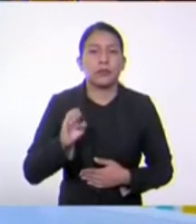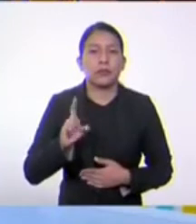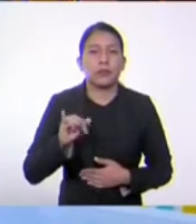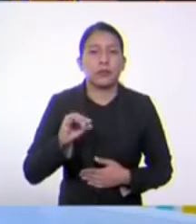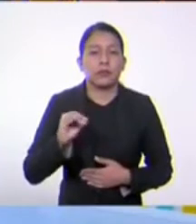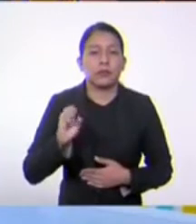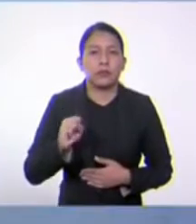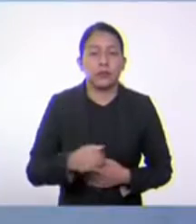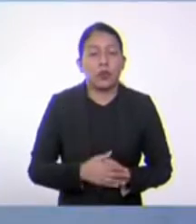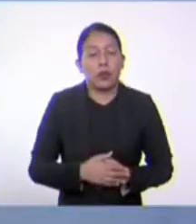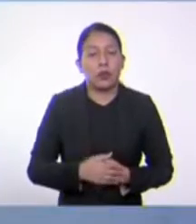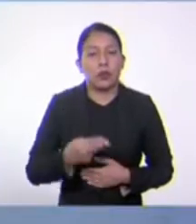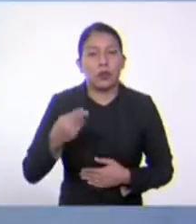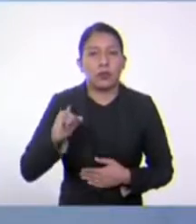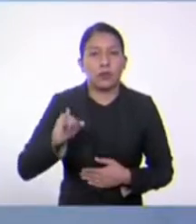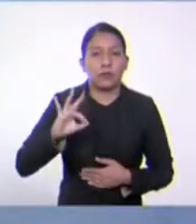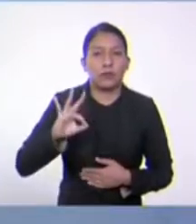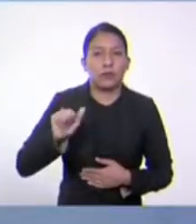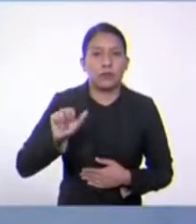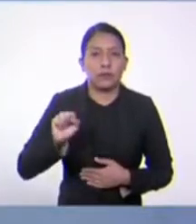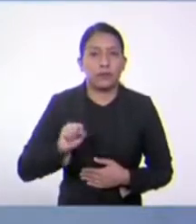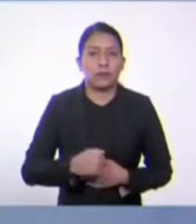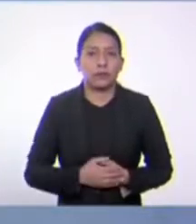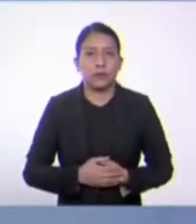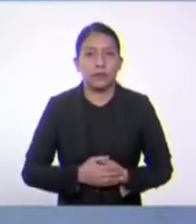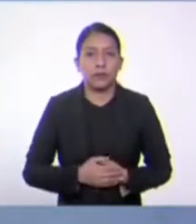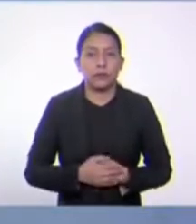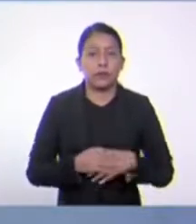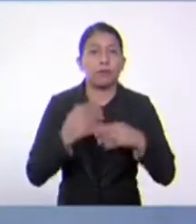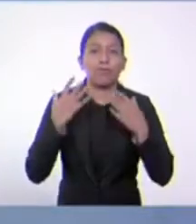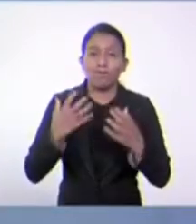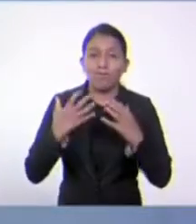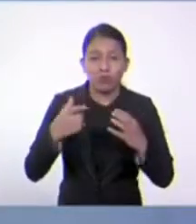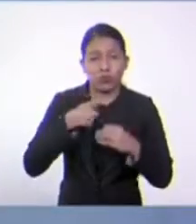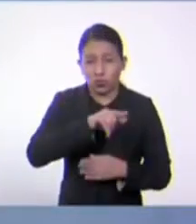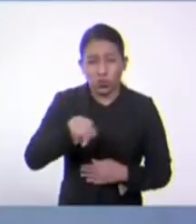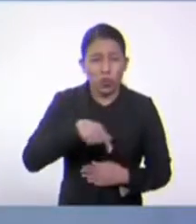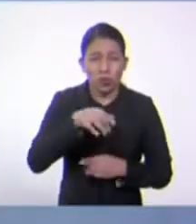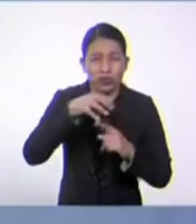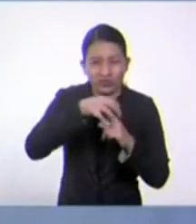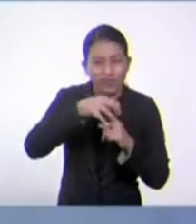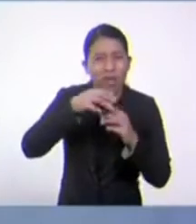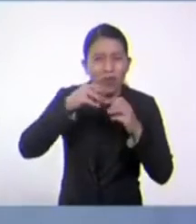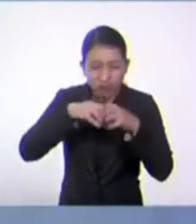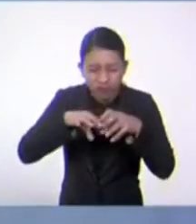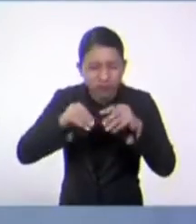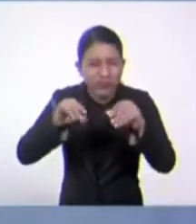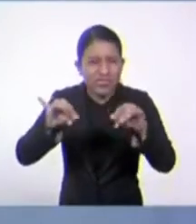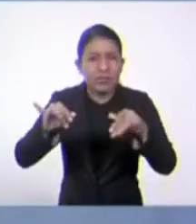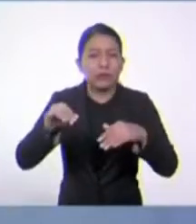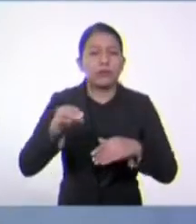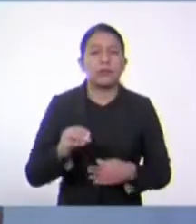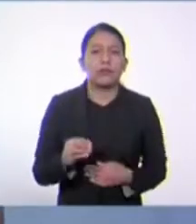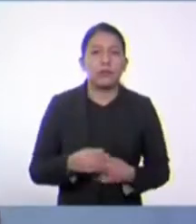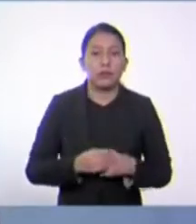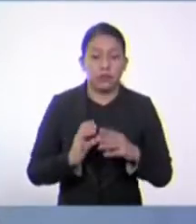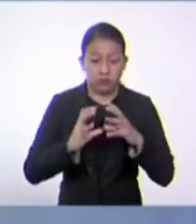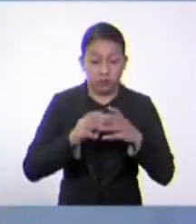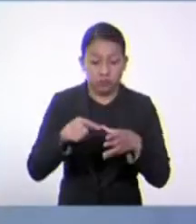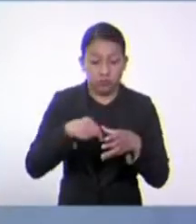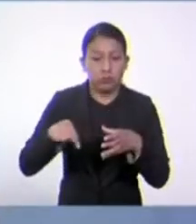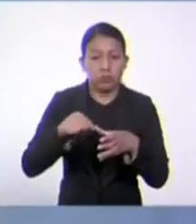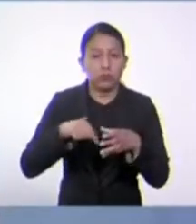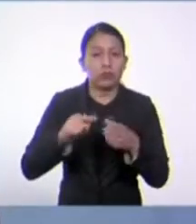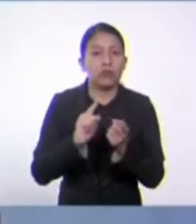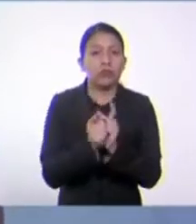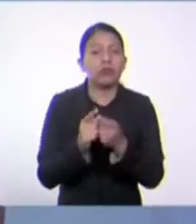los filamentos. Y también muchos hongos son considerados como organismos con relación